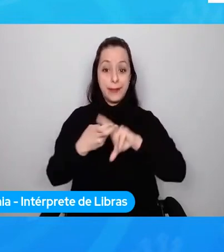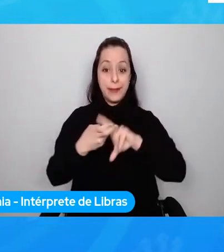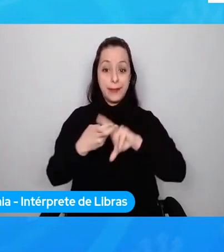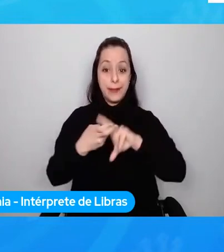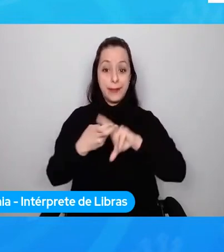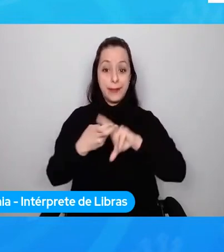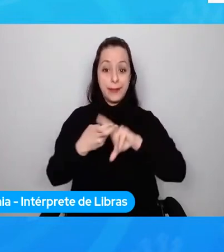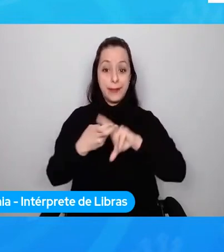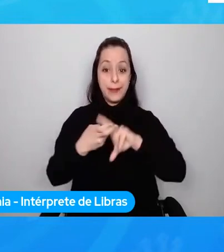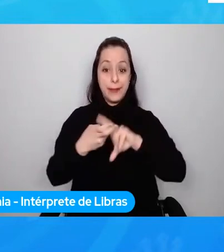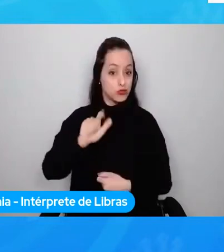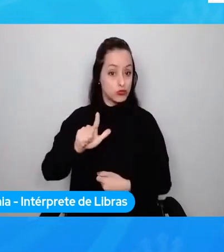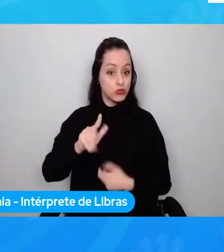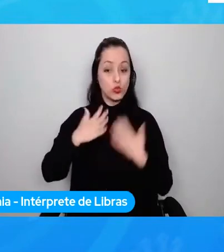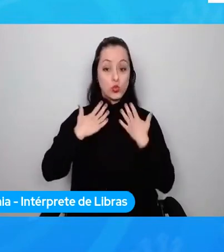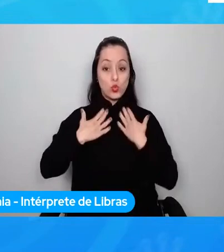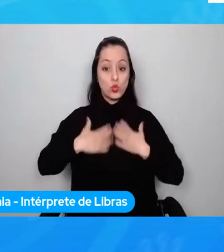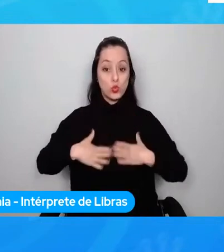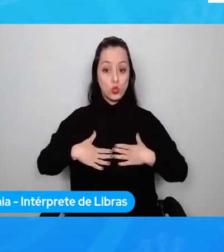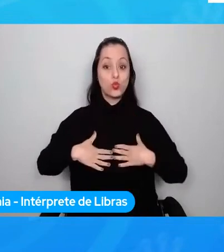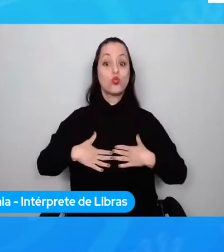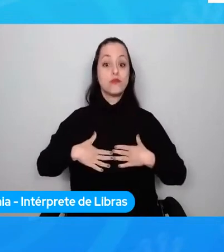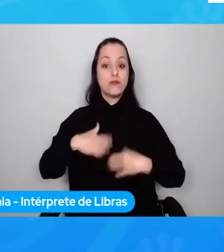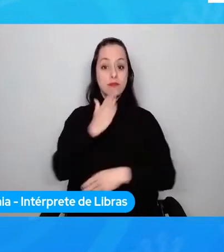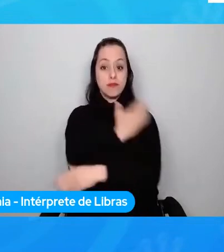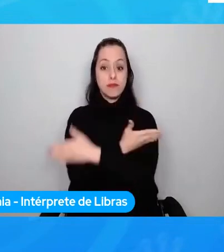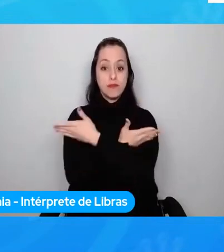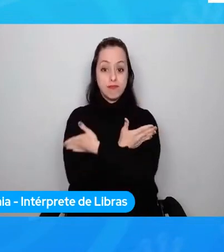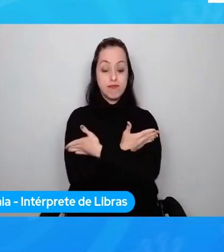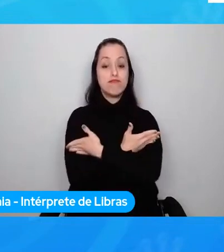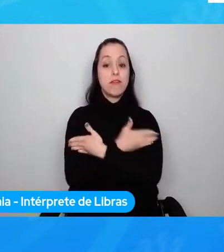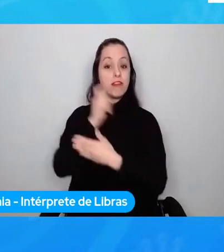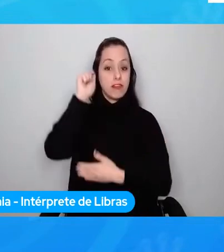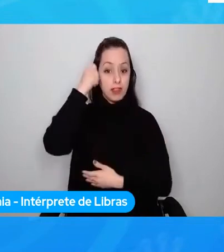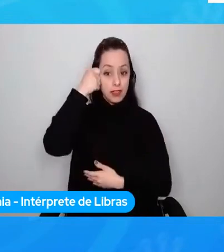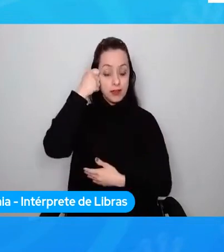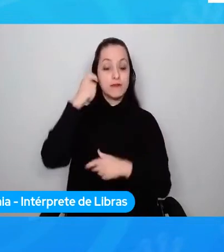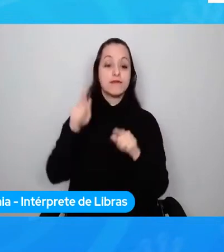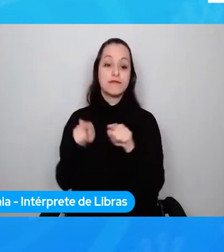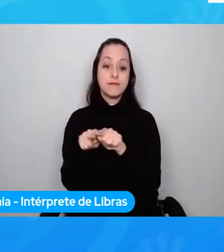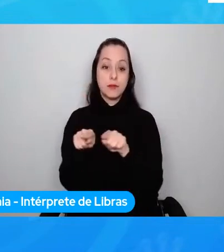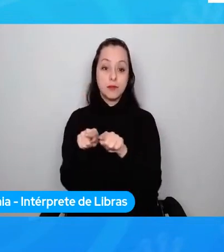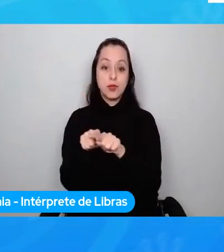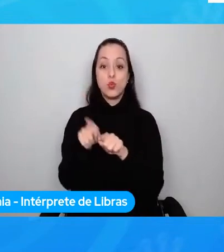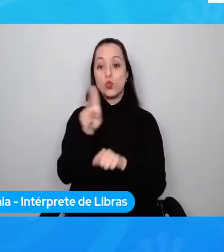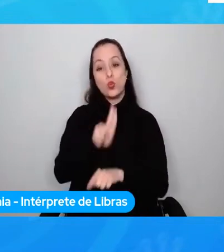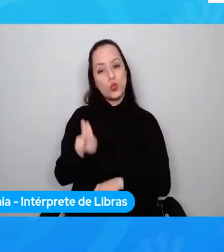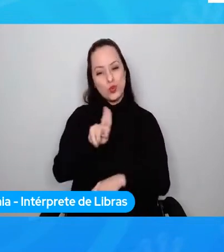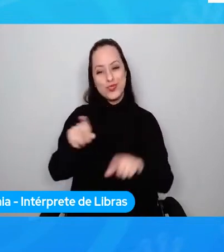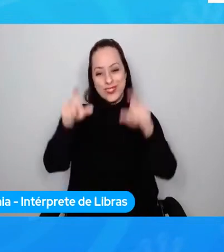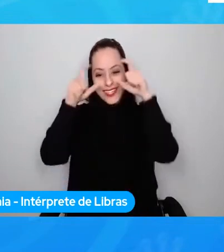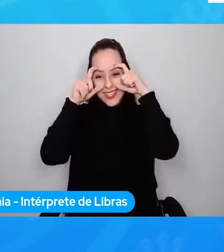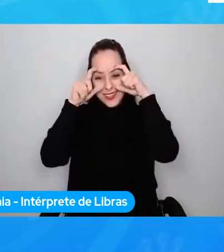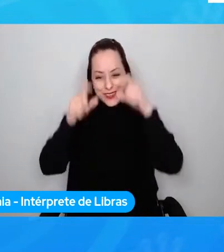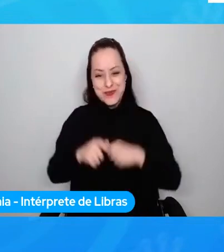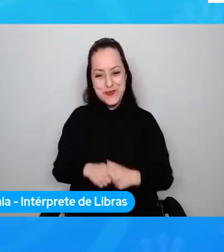estoy vistiendo una camiseta con mangas negras y uso gafas. Estoy